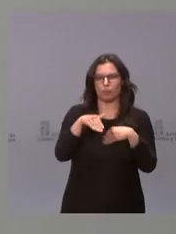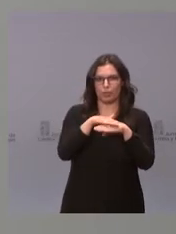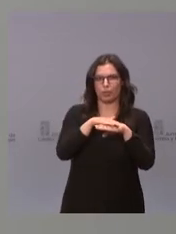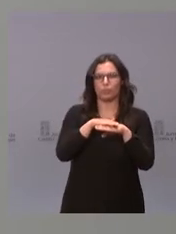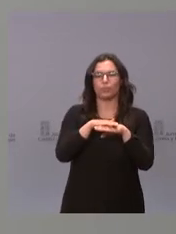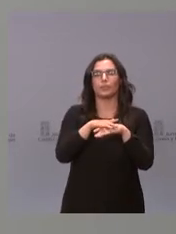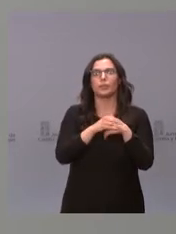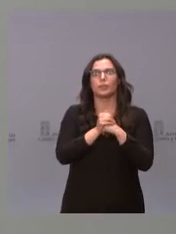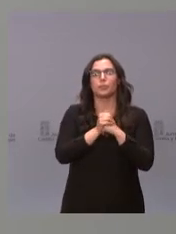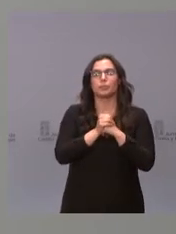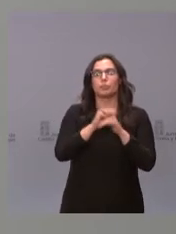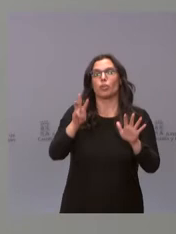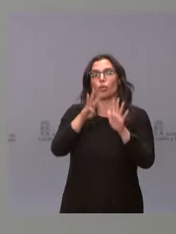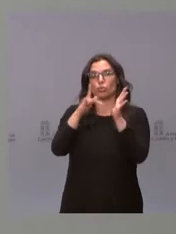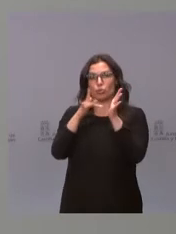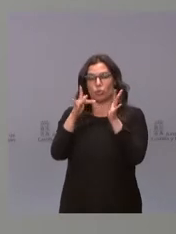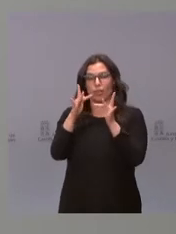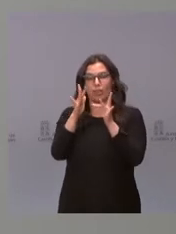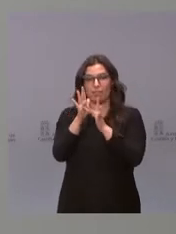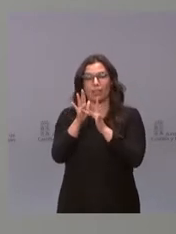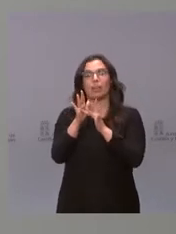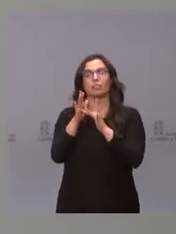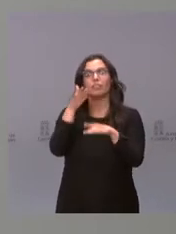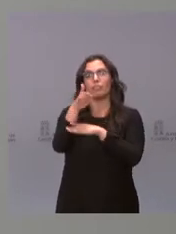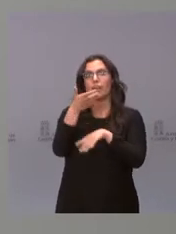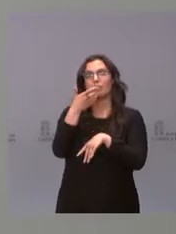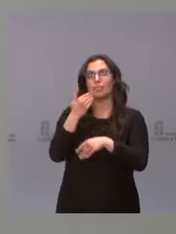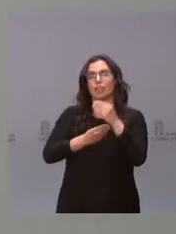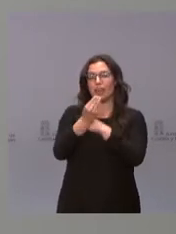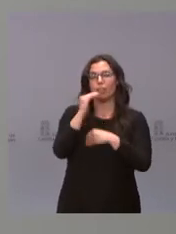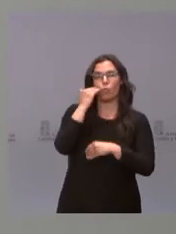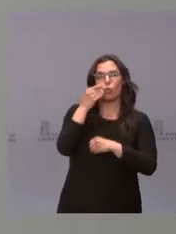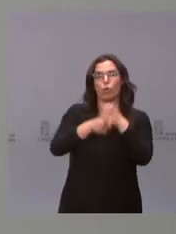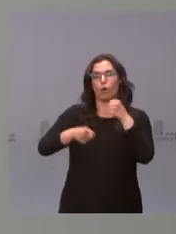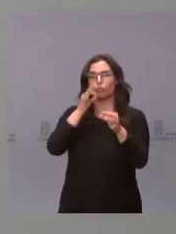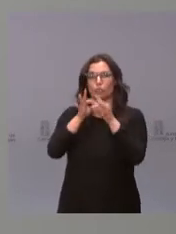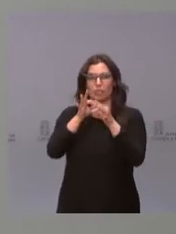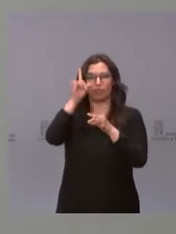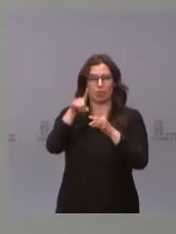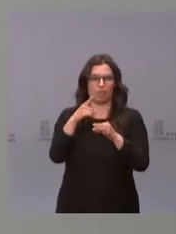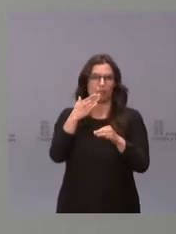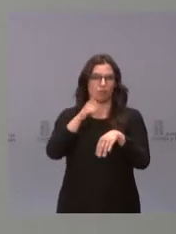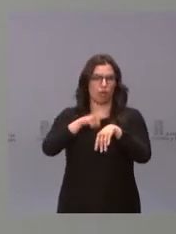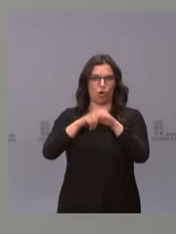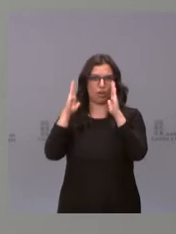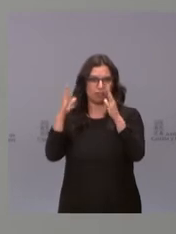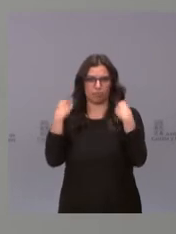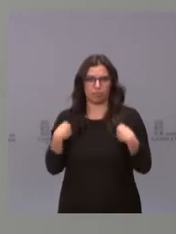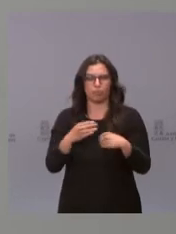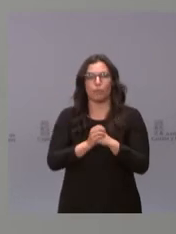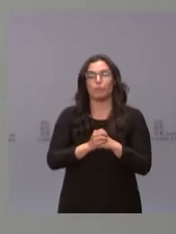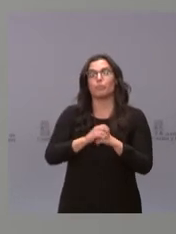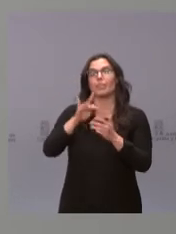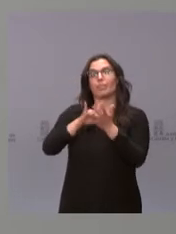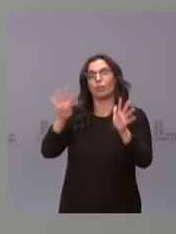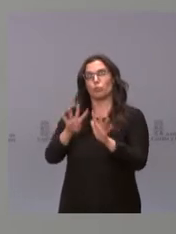horaria. El 8 de abril, los que hayan nacido en julio, agosto y septiembre, también en esas franjas de horario. Y el 9